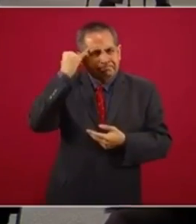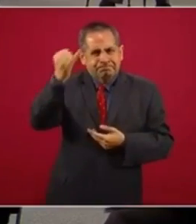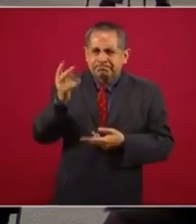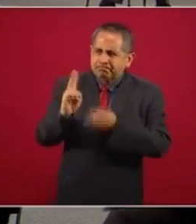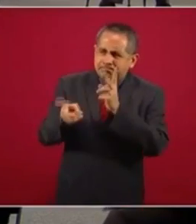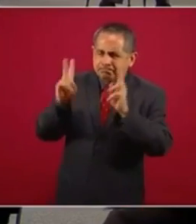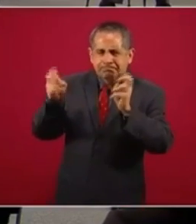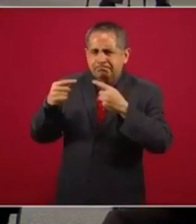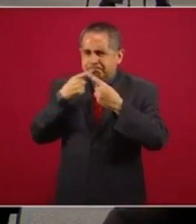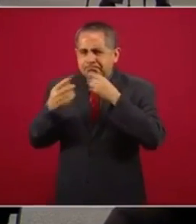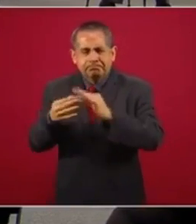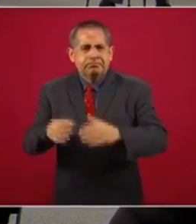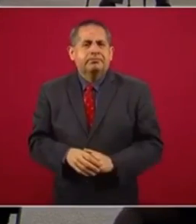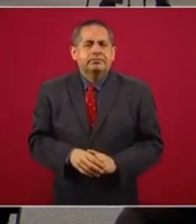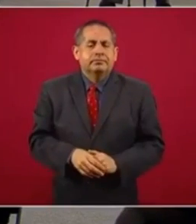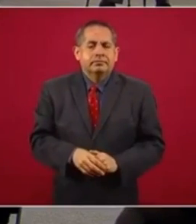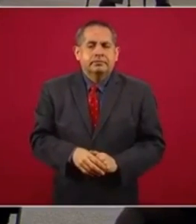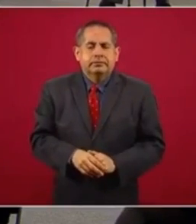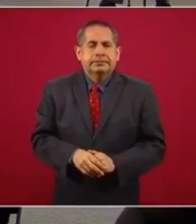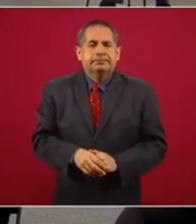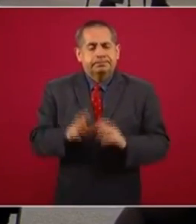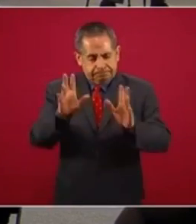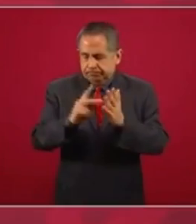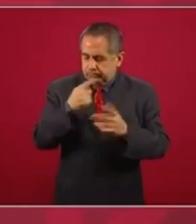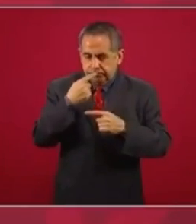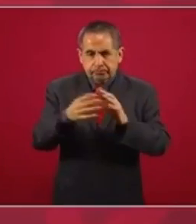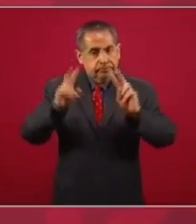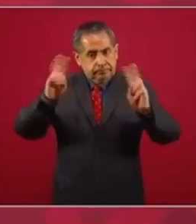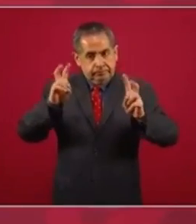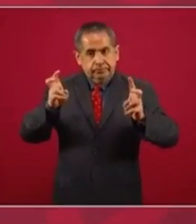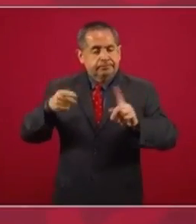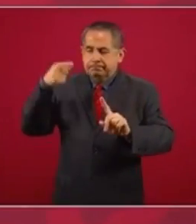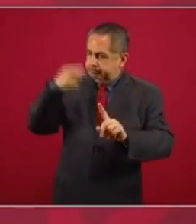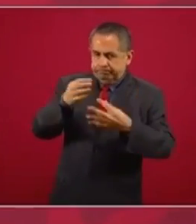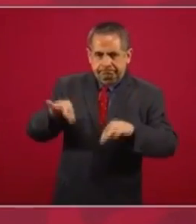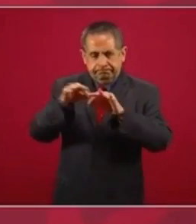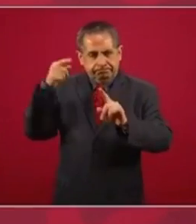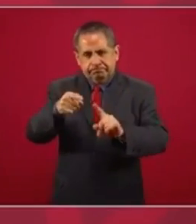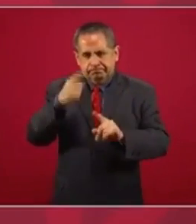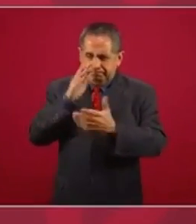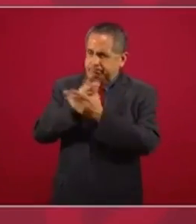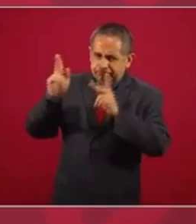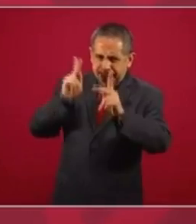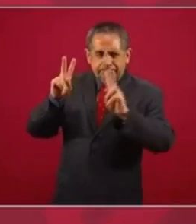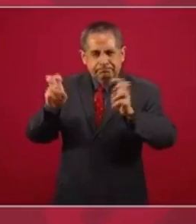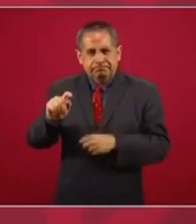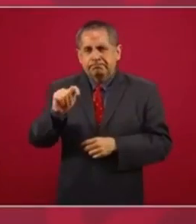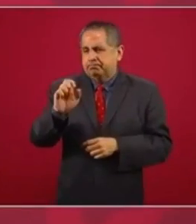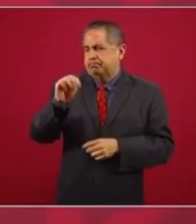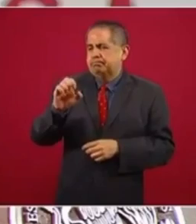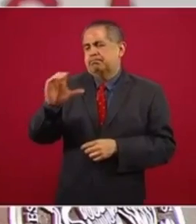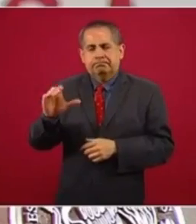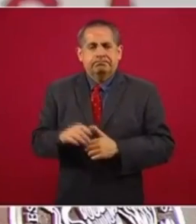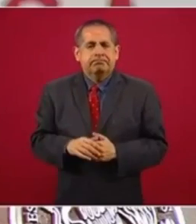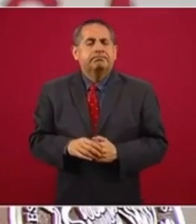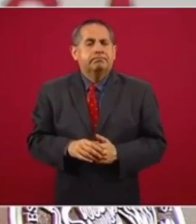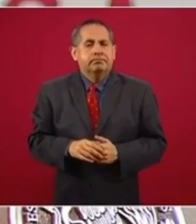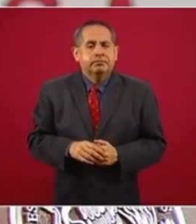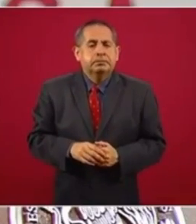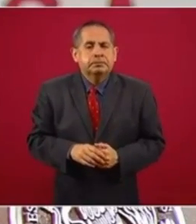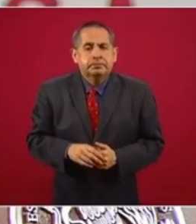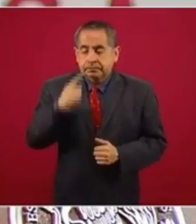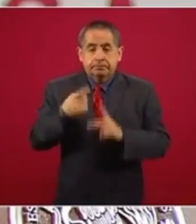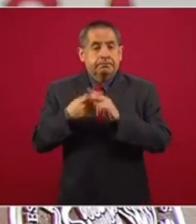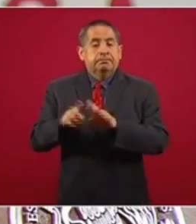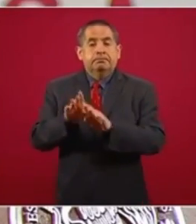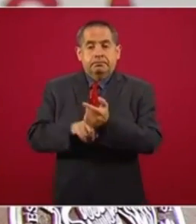si se llega a tocar este tema del muro. Bueno, yo insisto, el tema principal de la visita es el tratado, que